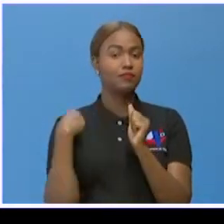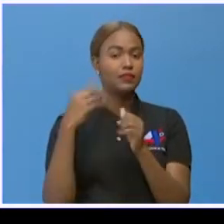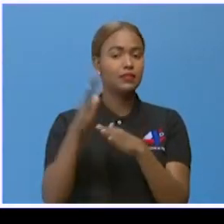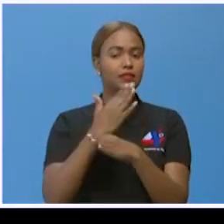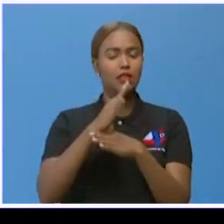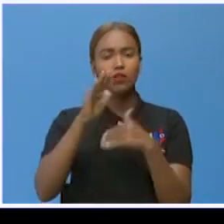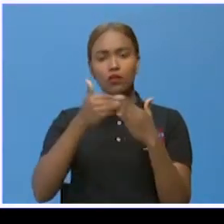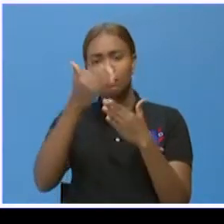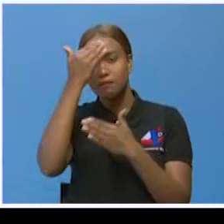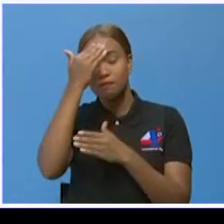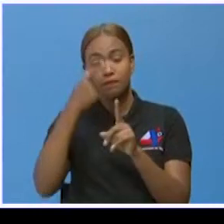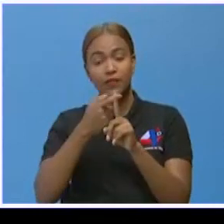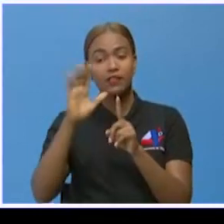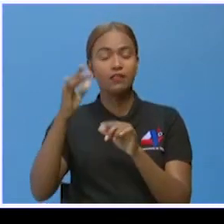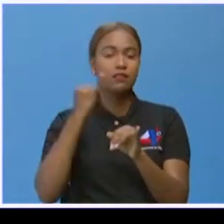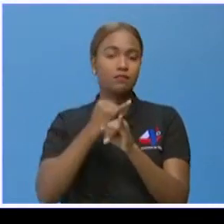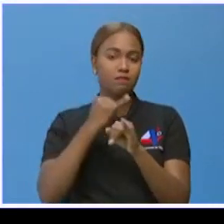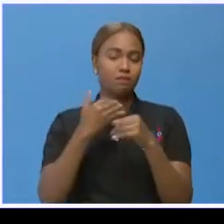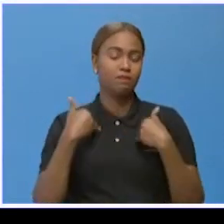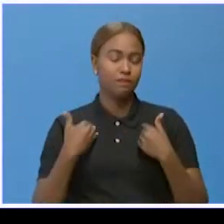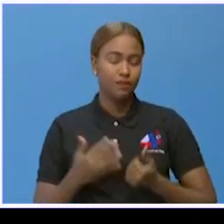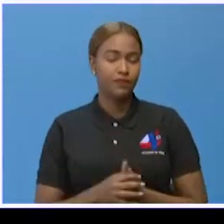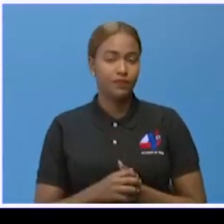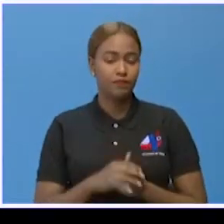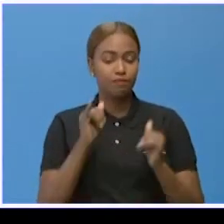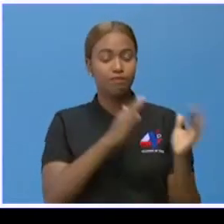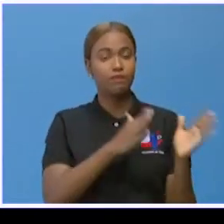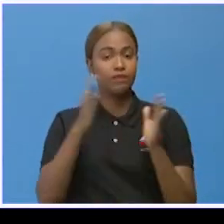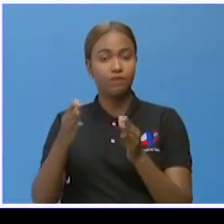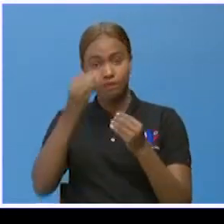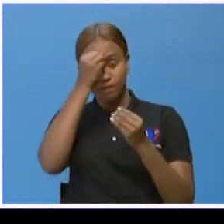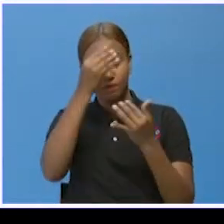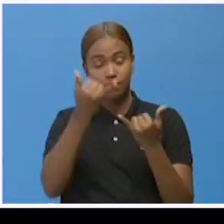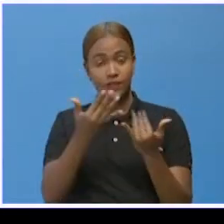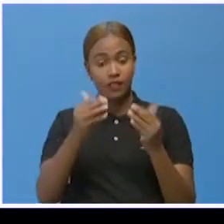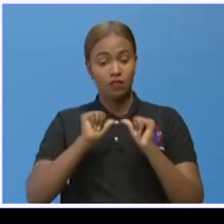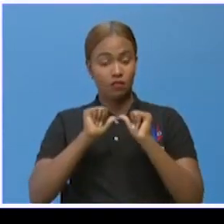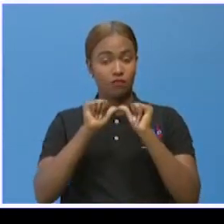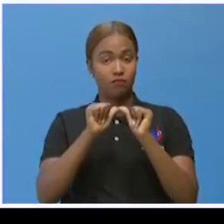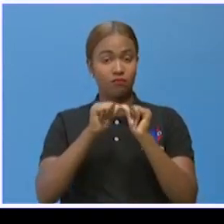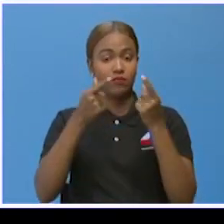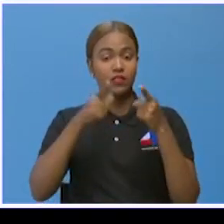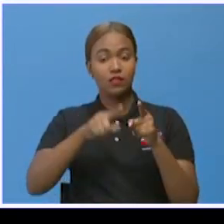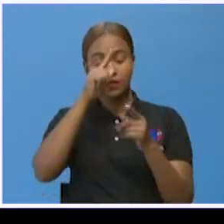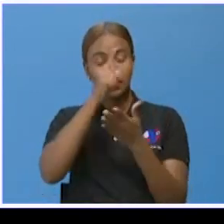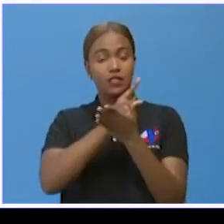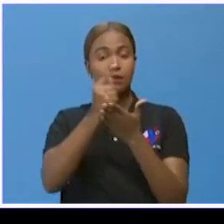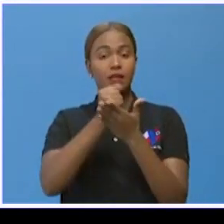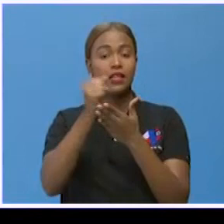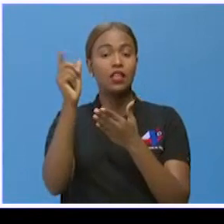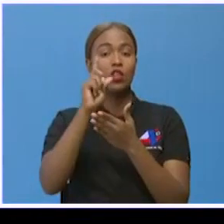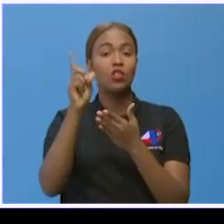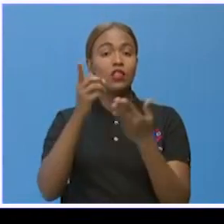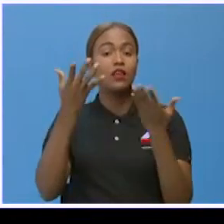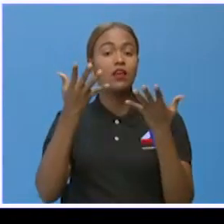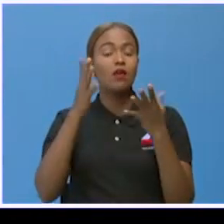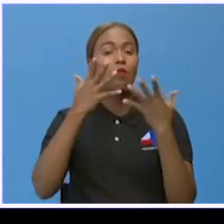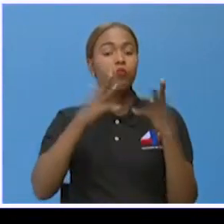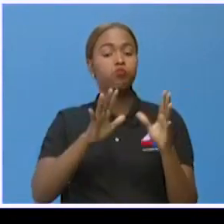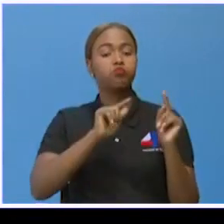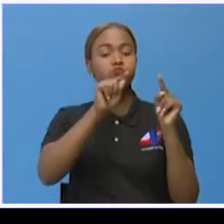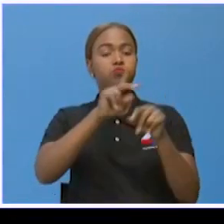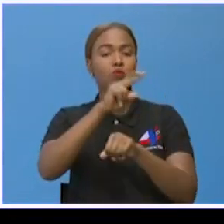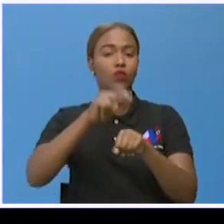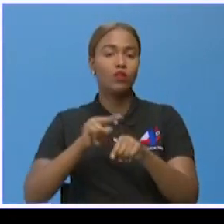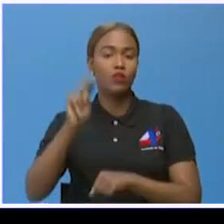los conocimientos que desde esa institución se desprenden. Bien, otra información que les comparto es que continúa el azueto de la Semana Mayor, donde cientos han asistido a